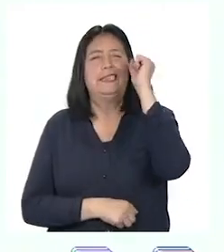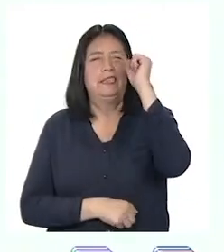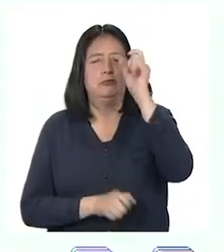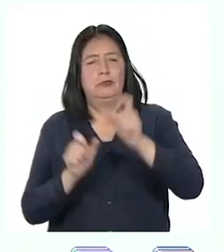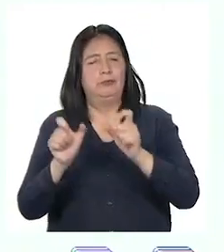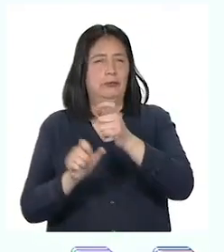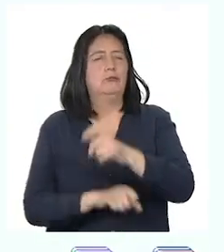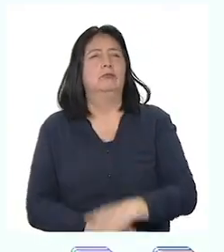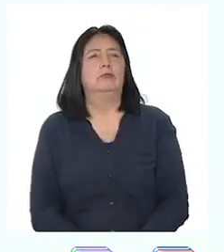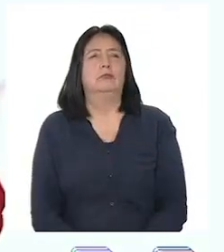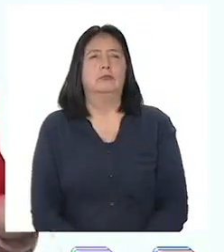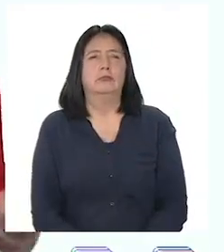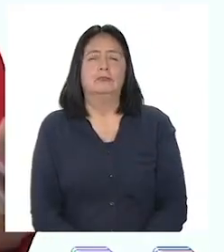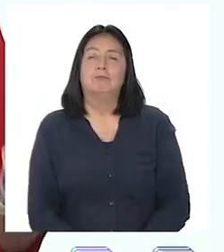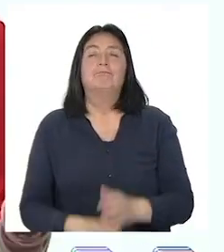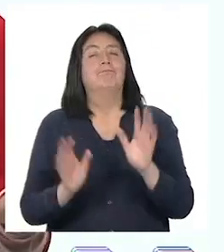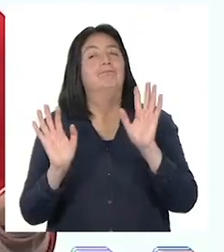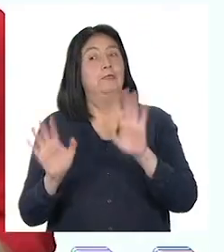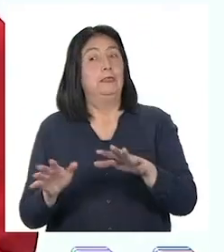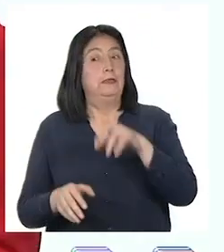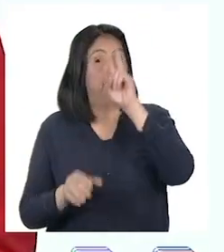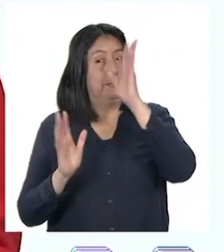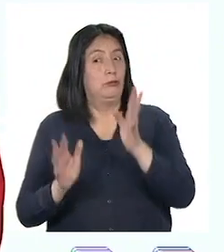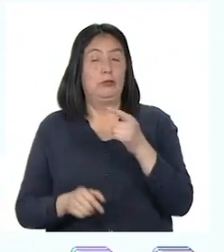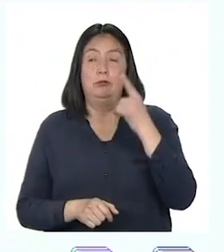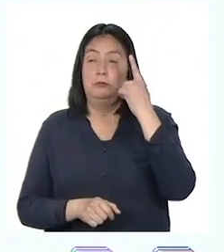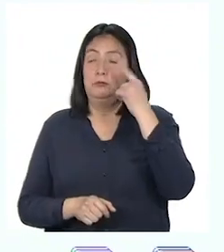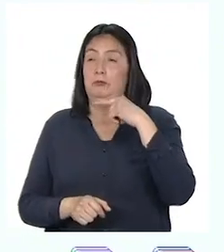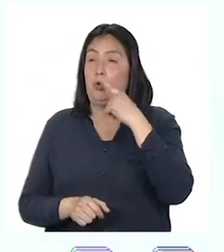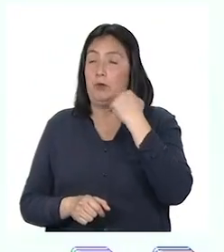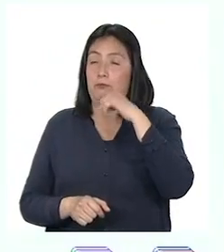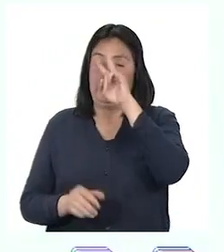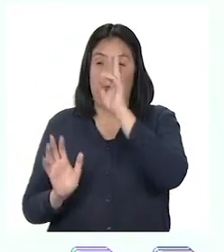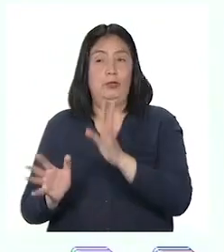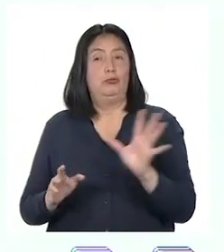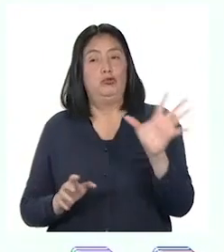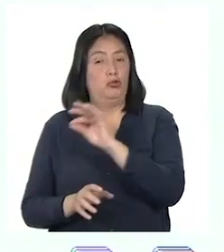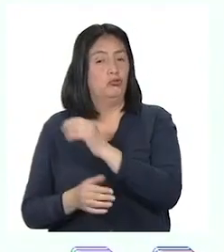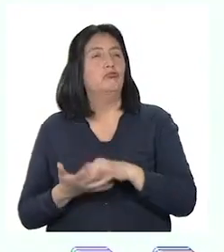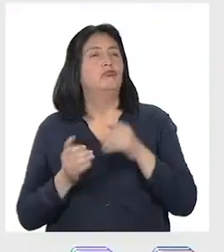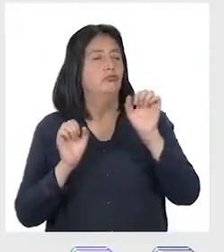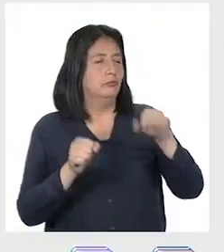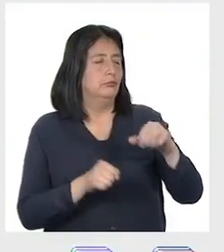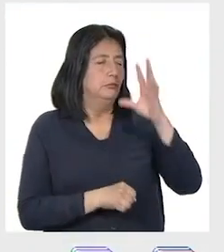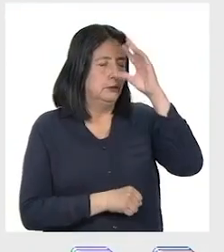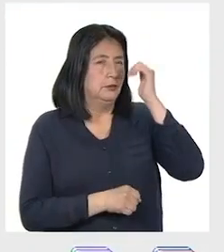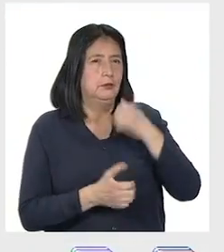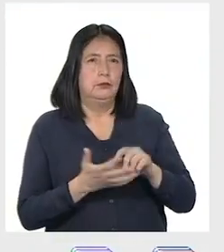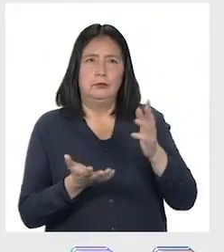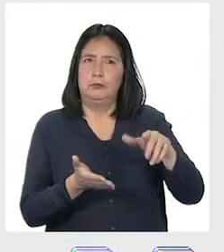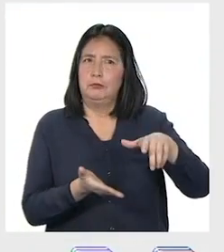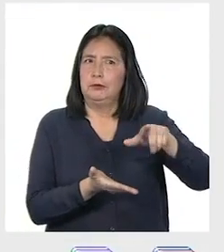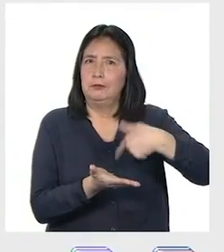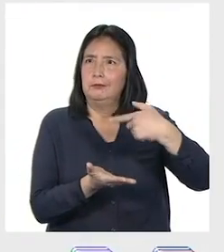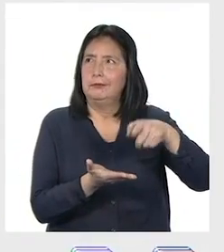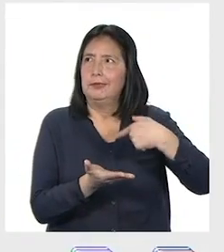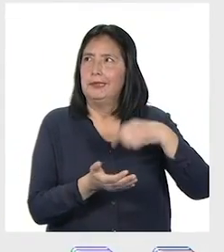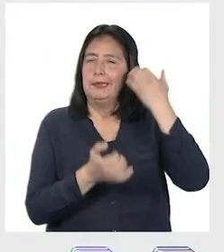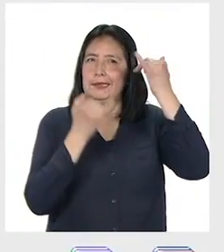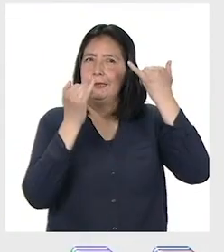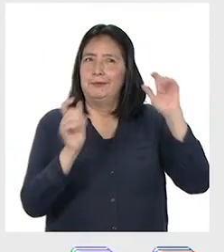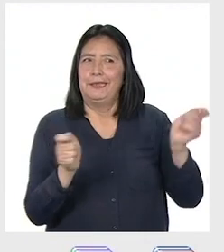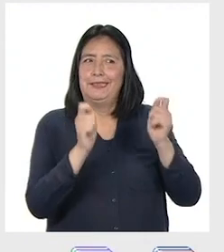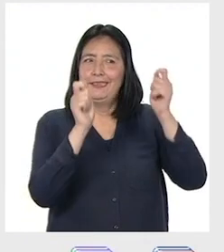de las personas. De todas las peruanas y todos los peruanos. Chicas y chicos, ¿nos podrían dar ideas para